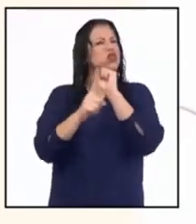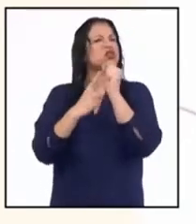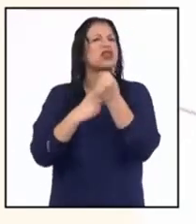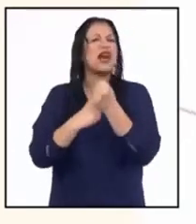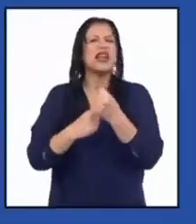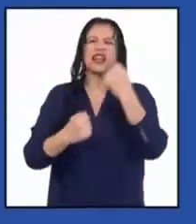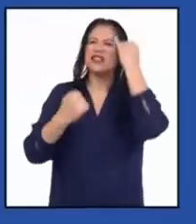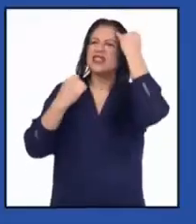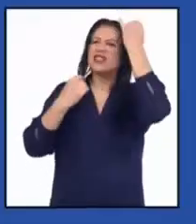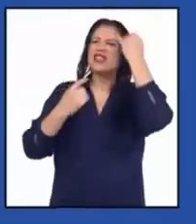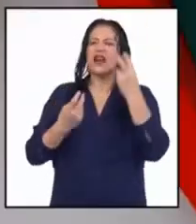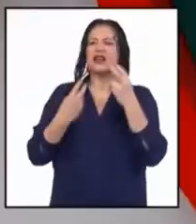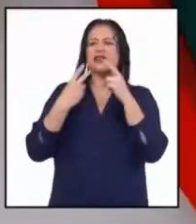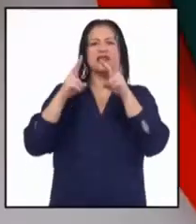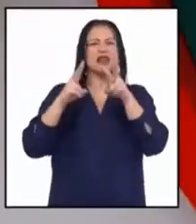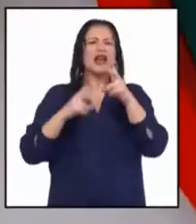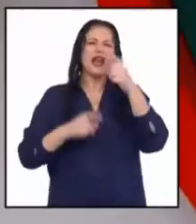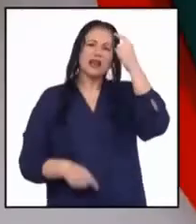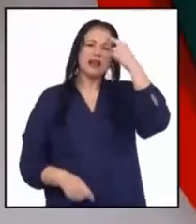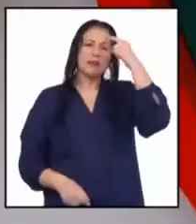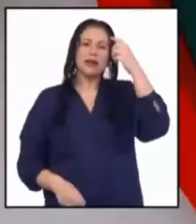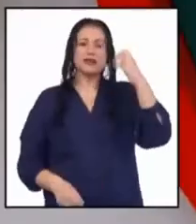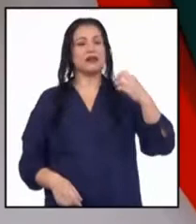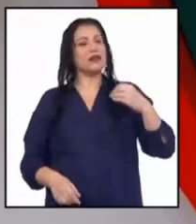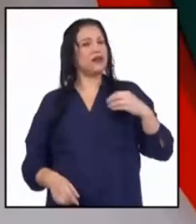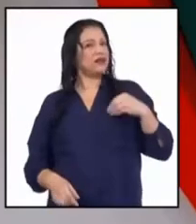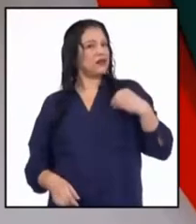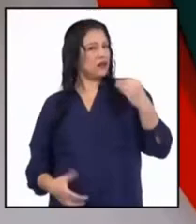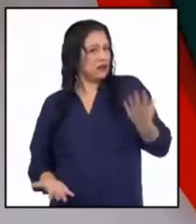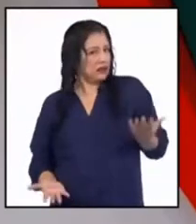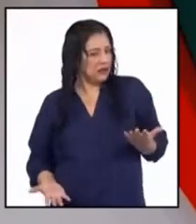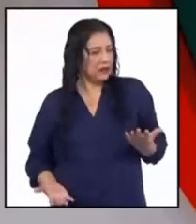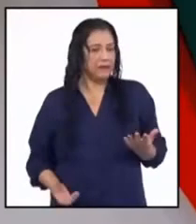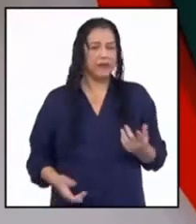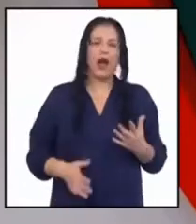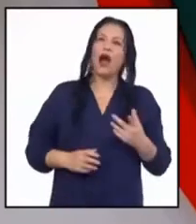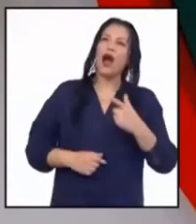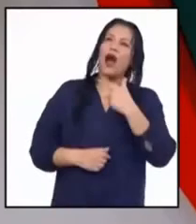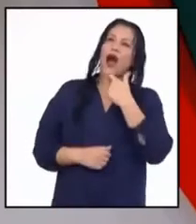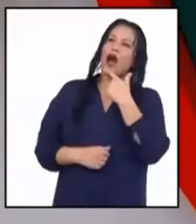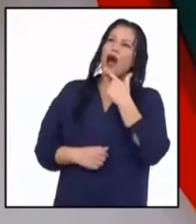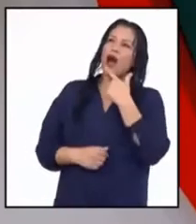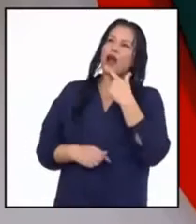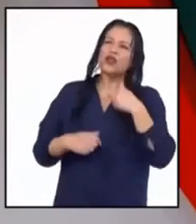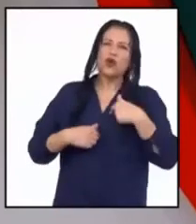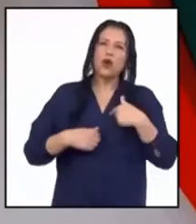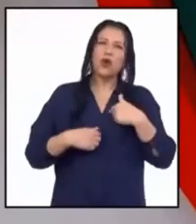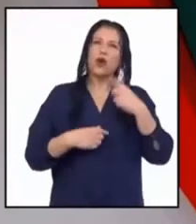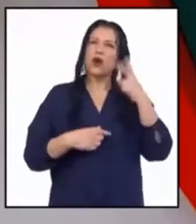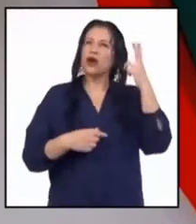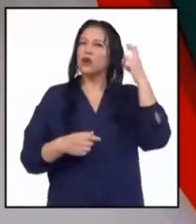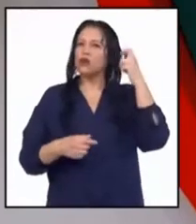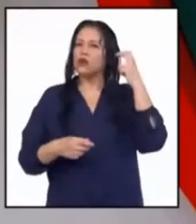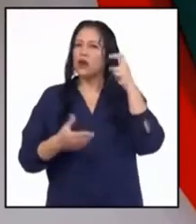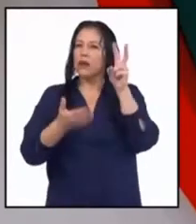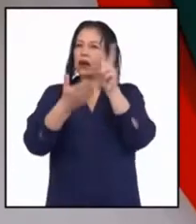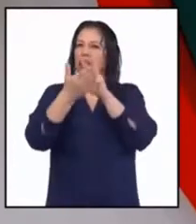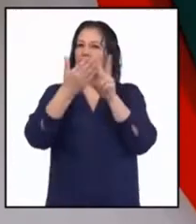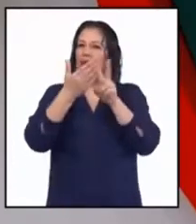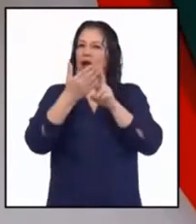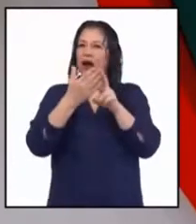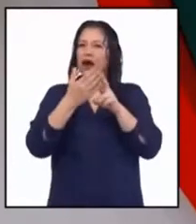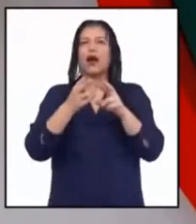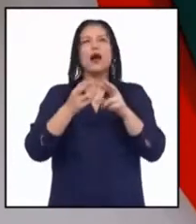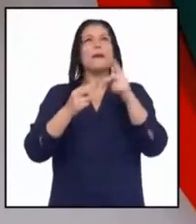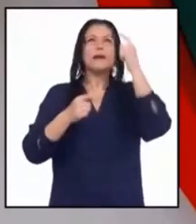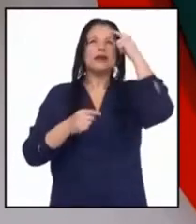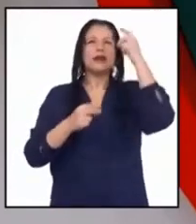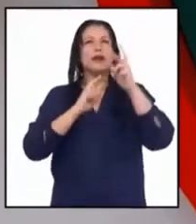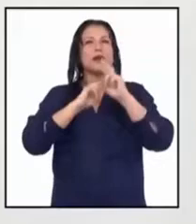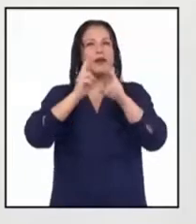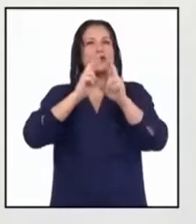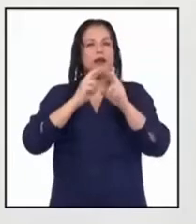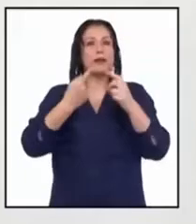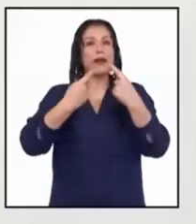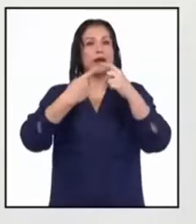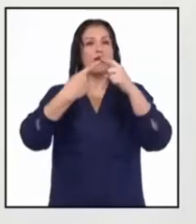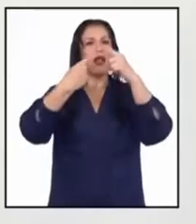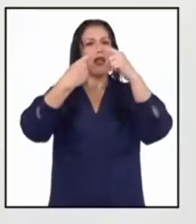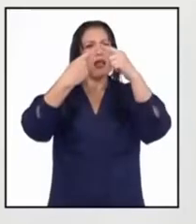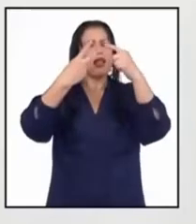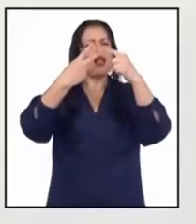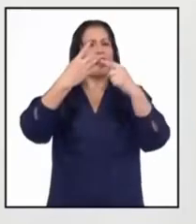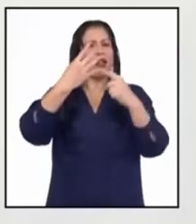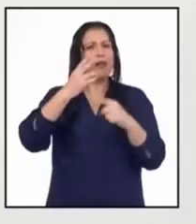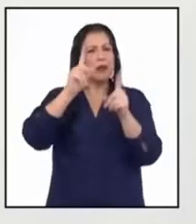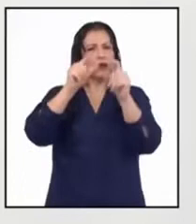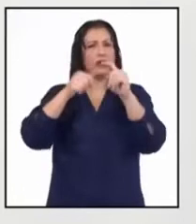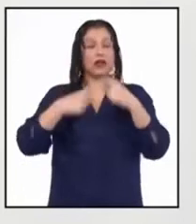adolescencia? Al principio yo andaba pensando en mis respuestas, pero como a la quinta pregunta, ya me perdí. No